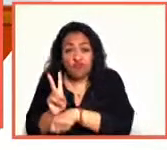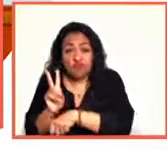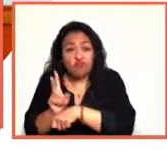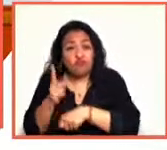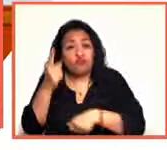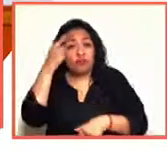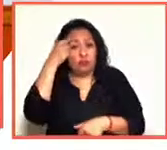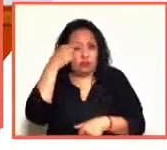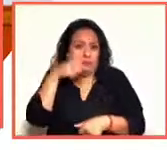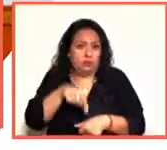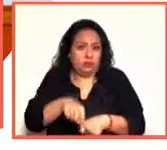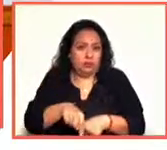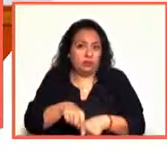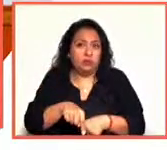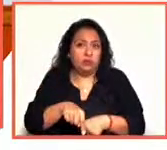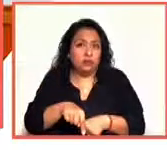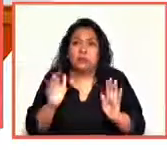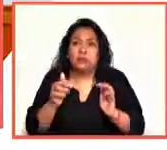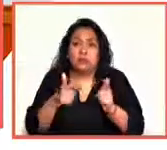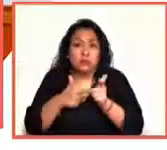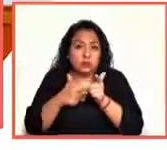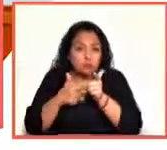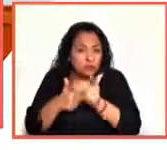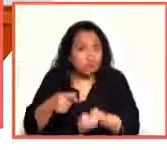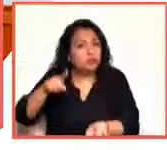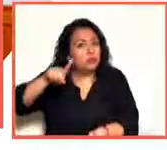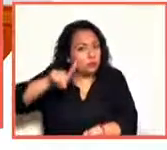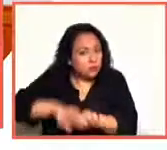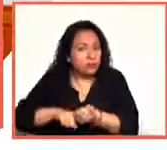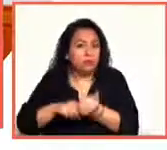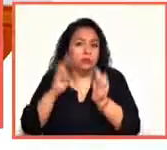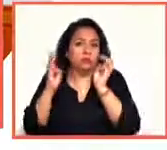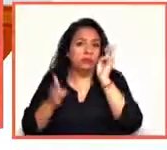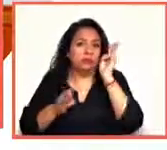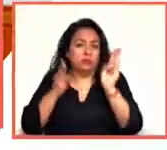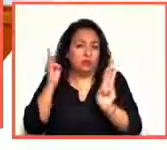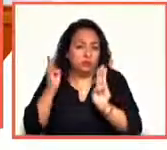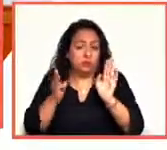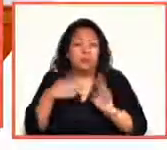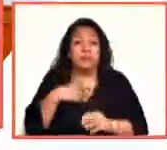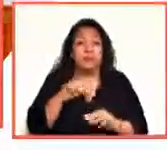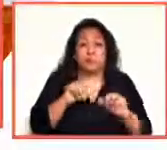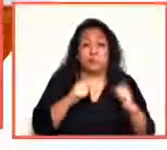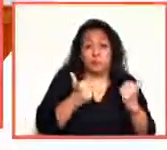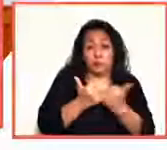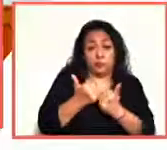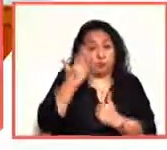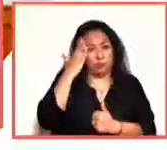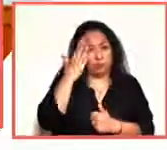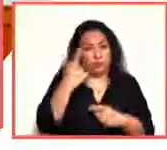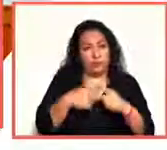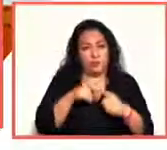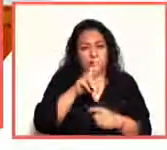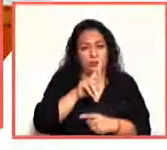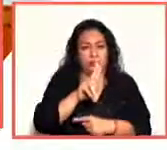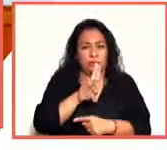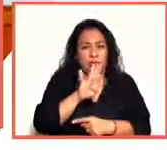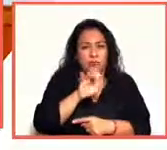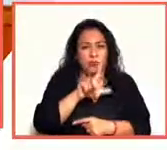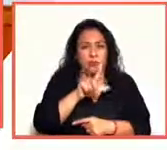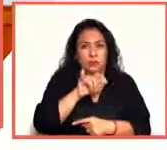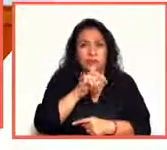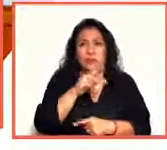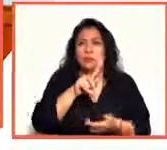manteniendo un pie en el museo. La asociación, precedida por Rubén Leiva, cuenta entre sus